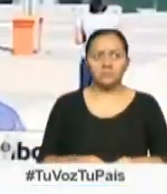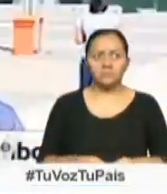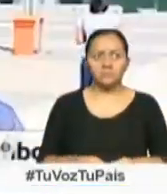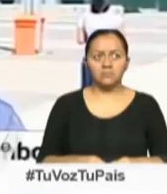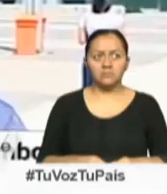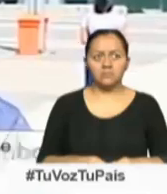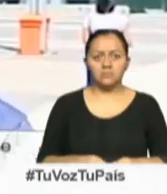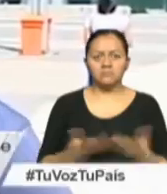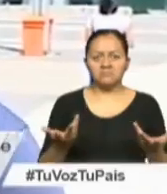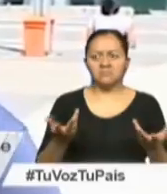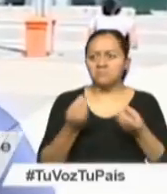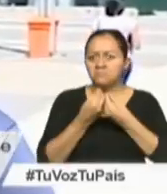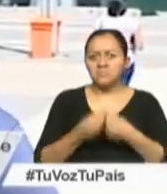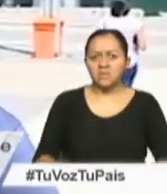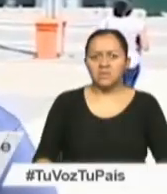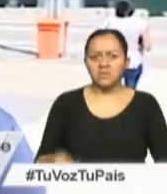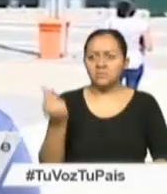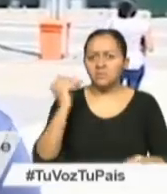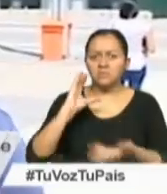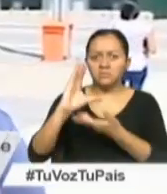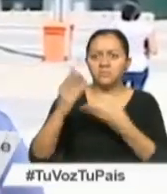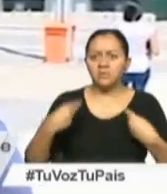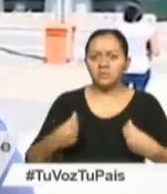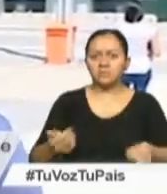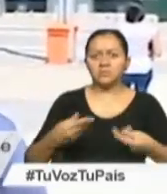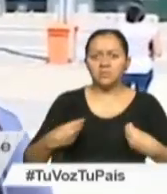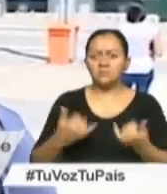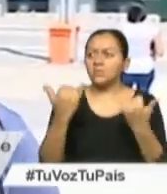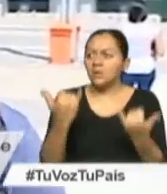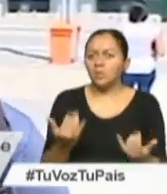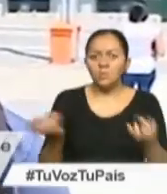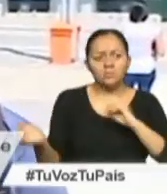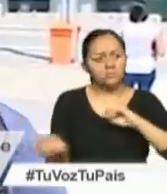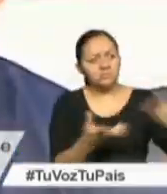Es un desperdicio Se invirtió en mucho dinero Y no beneficia a la población